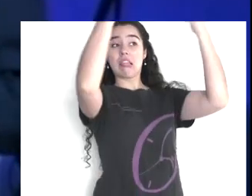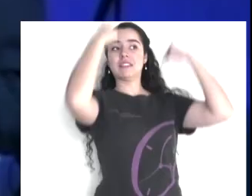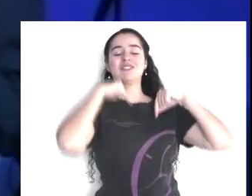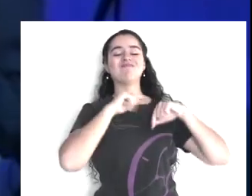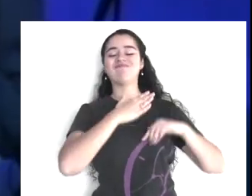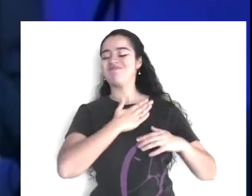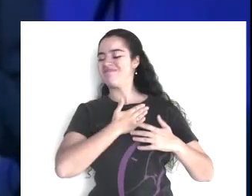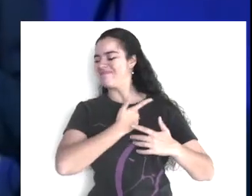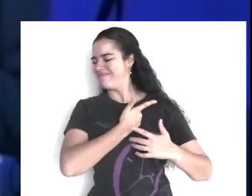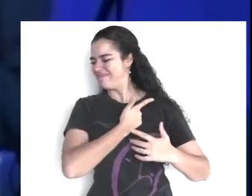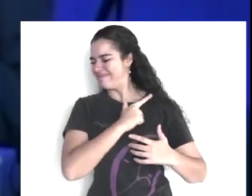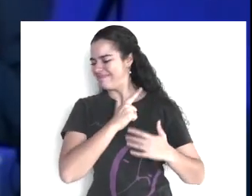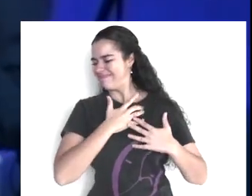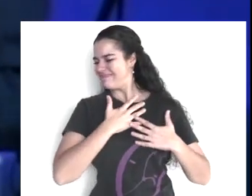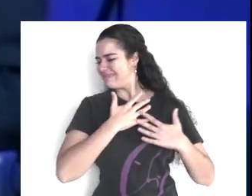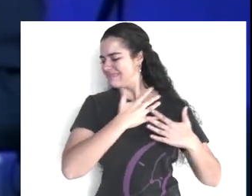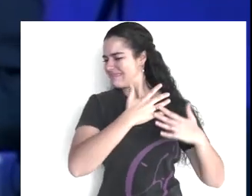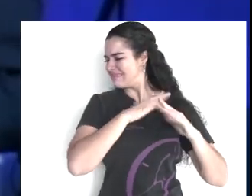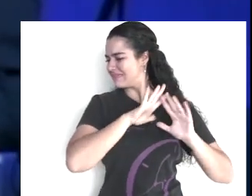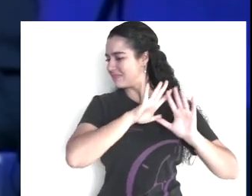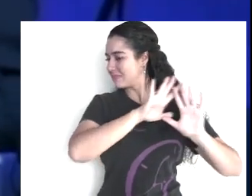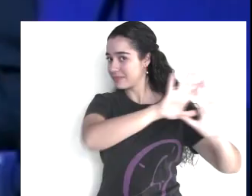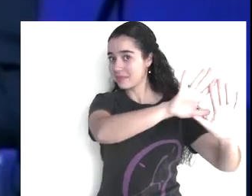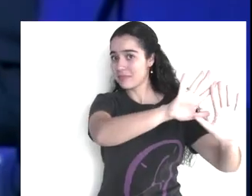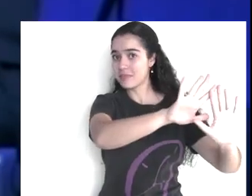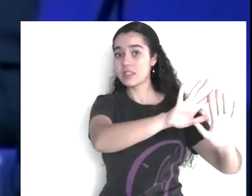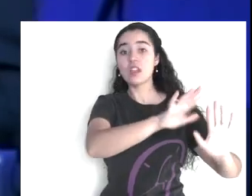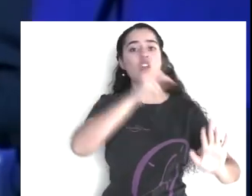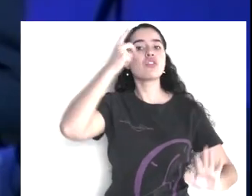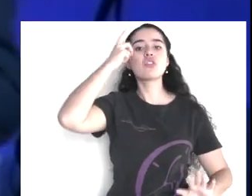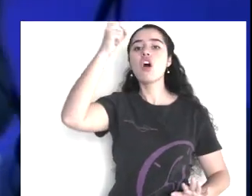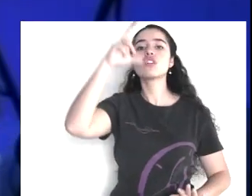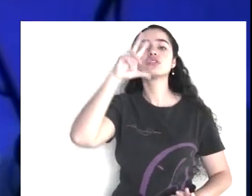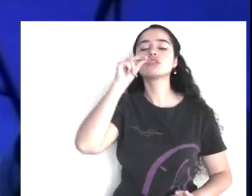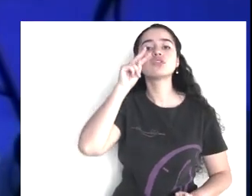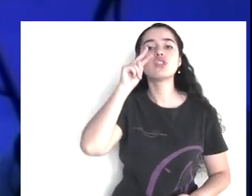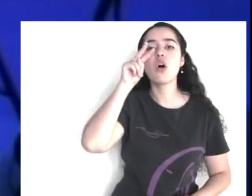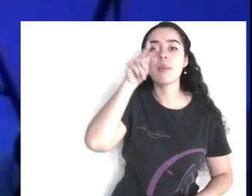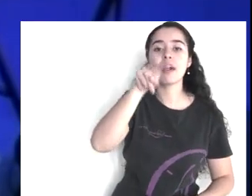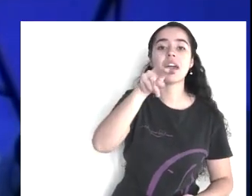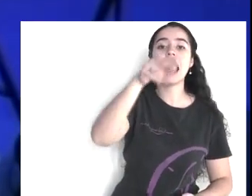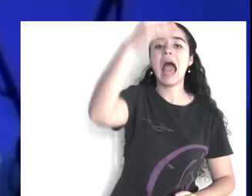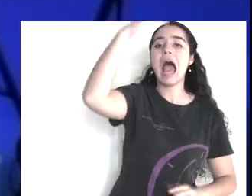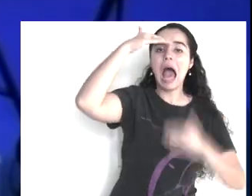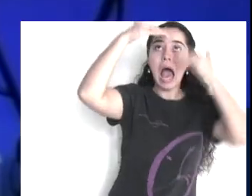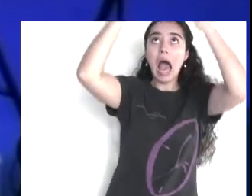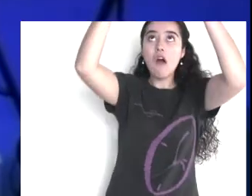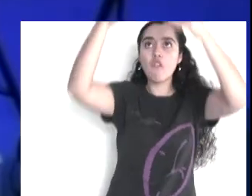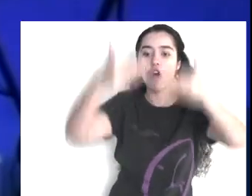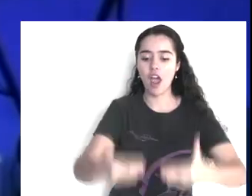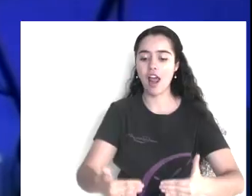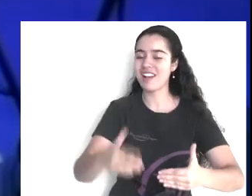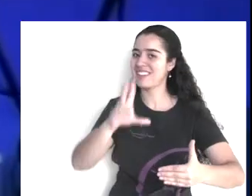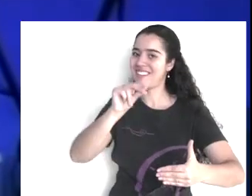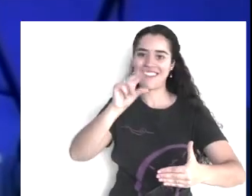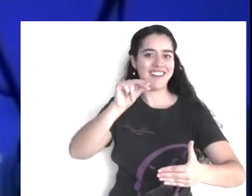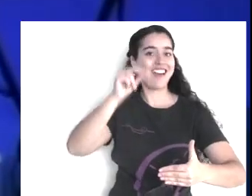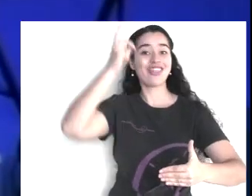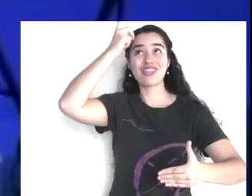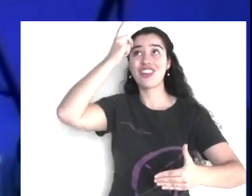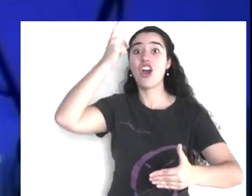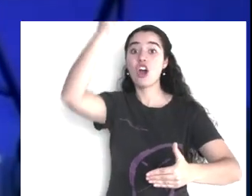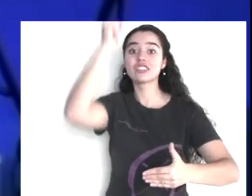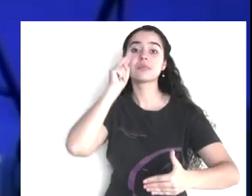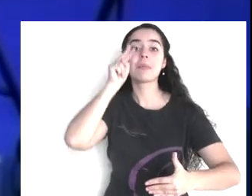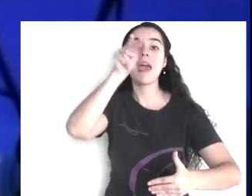ahí está, porque Dios no mira lo que mira el hombre, pues el hombre mira lo que está delante de sus ojos, o sea,